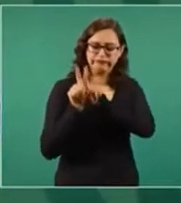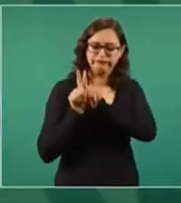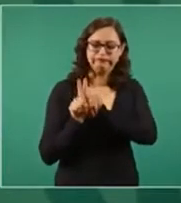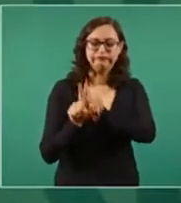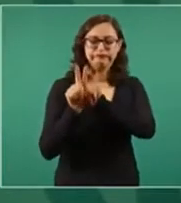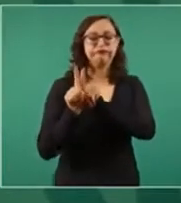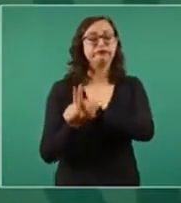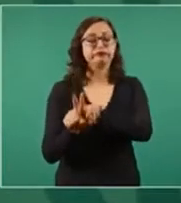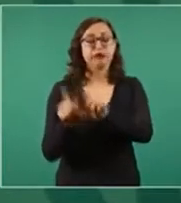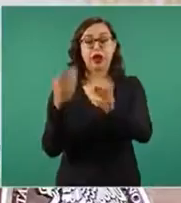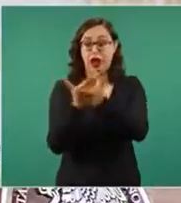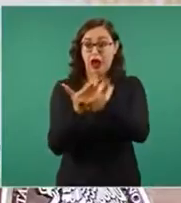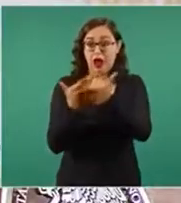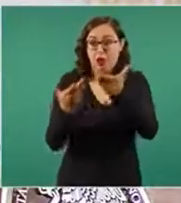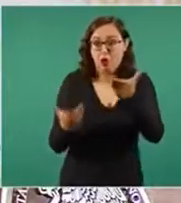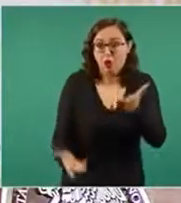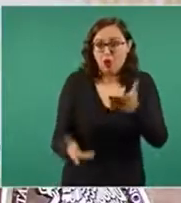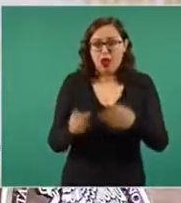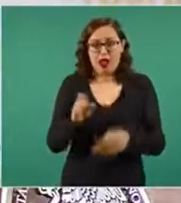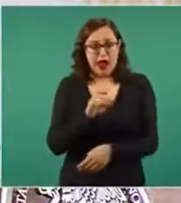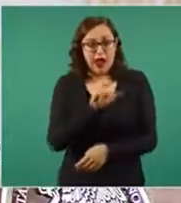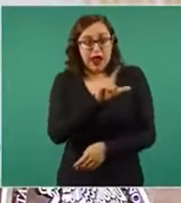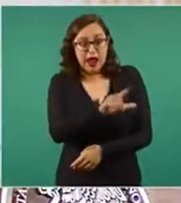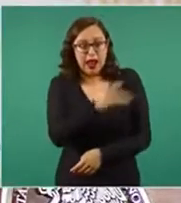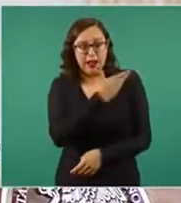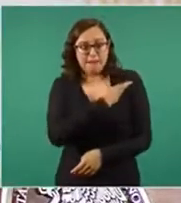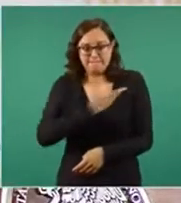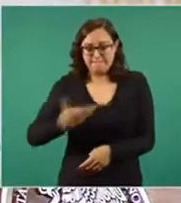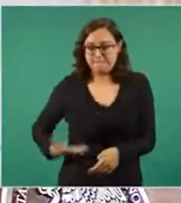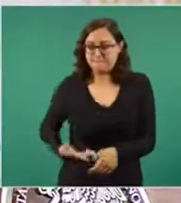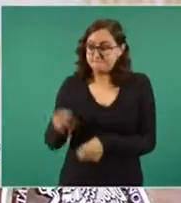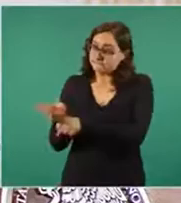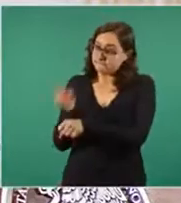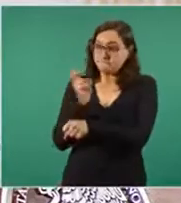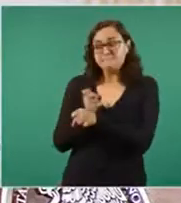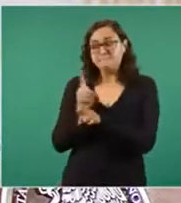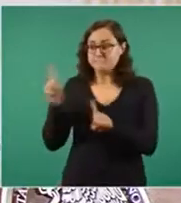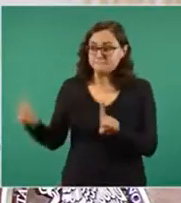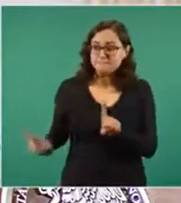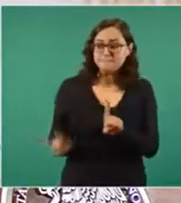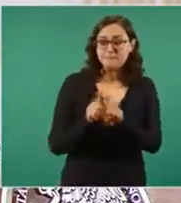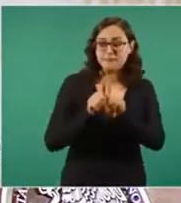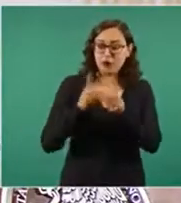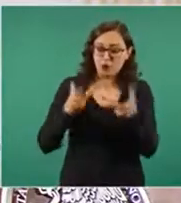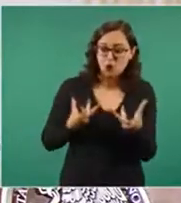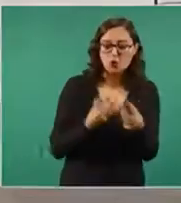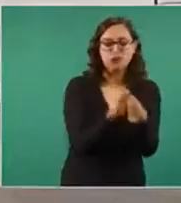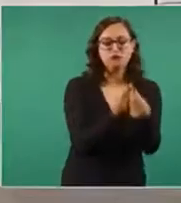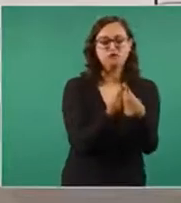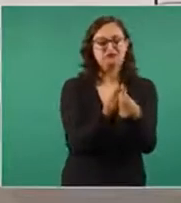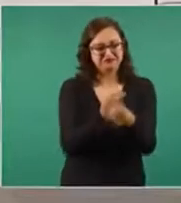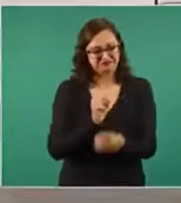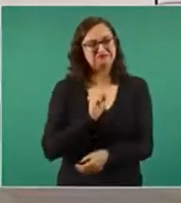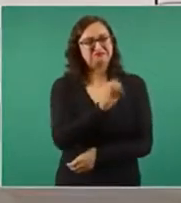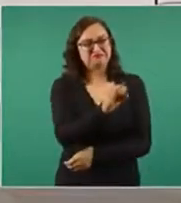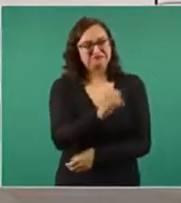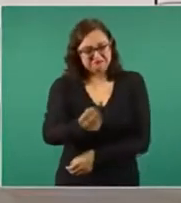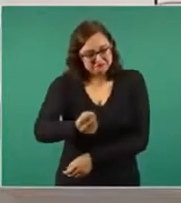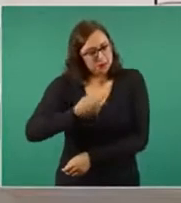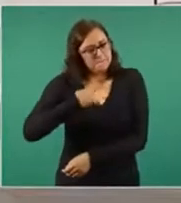hoy encabeza. El presidente me encomendó dar sentido a la concepción